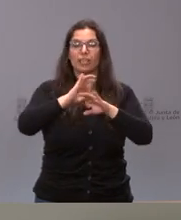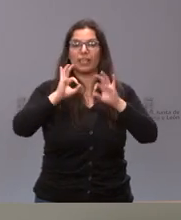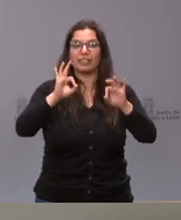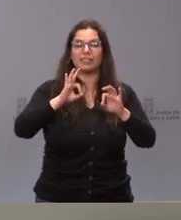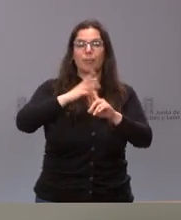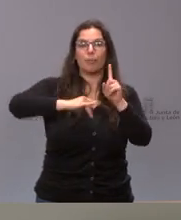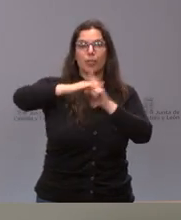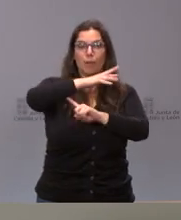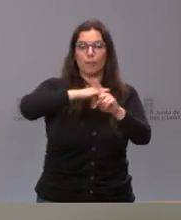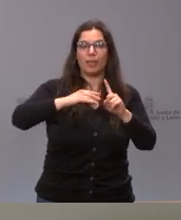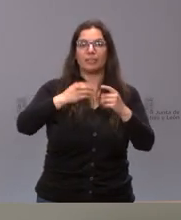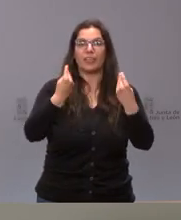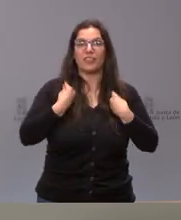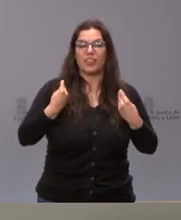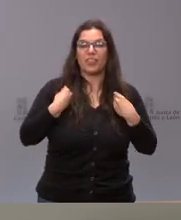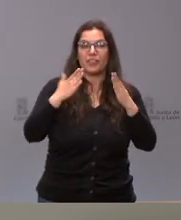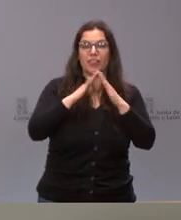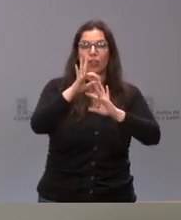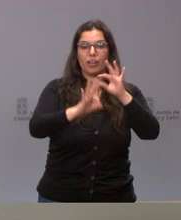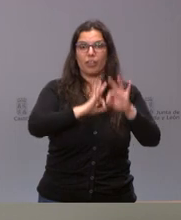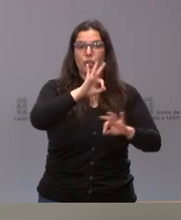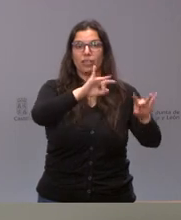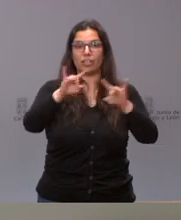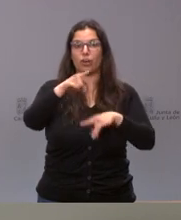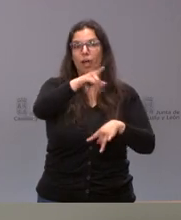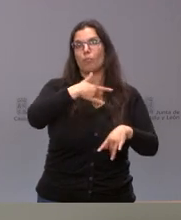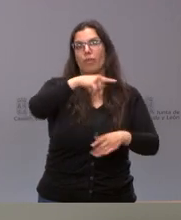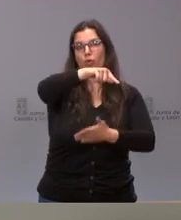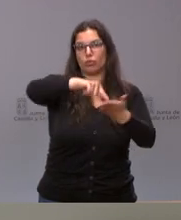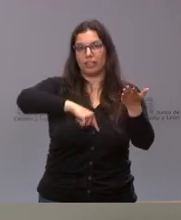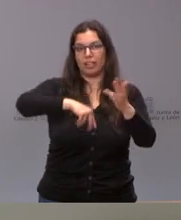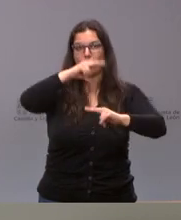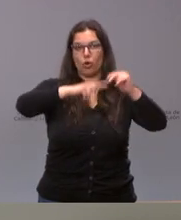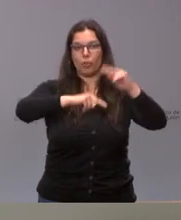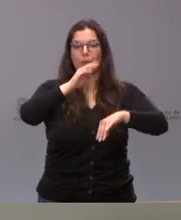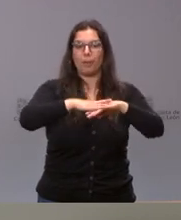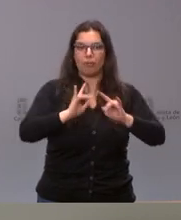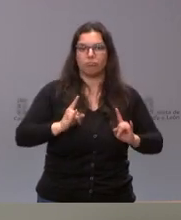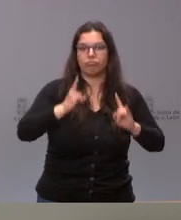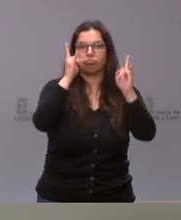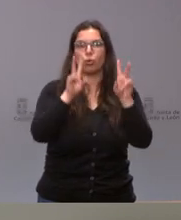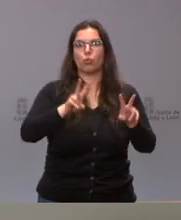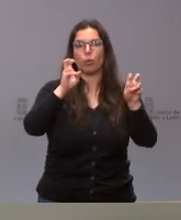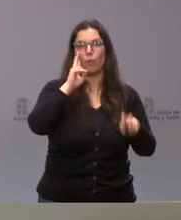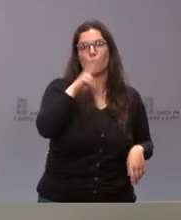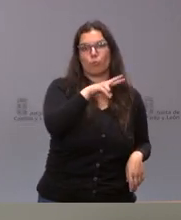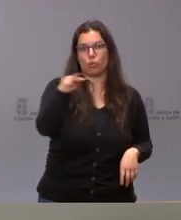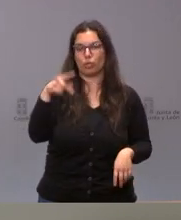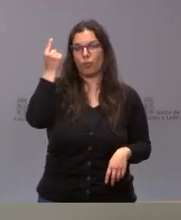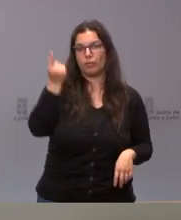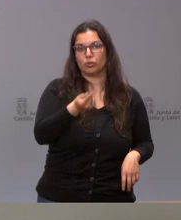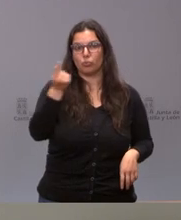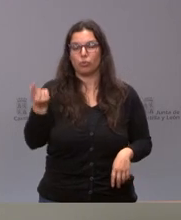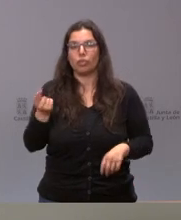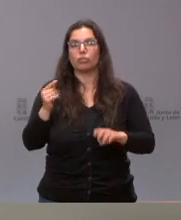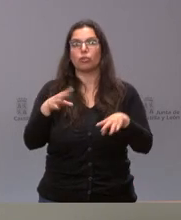a la contratación de las obras para la construcción de este nuevo Museo de la Semana Santa con un presupuesto de 8 millones